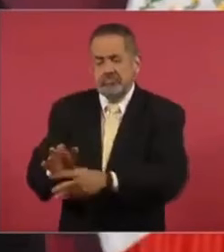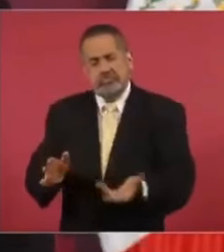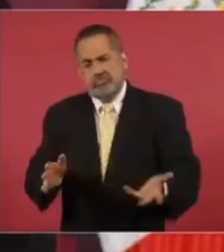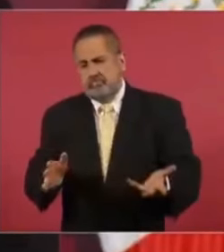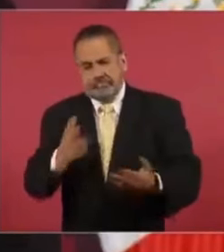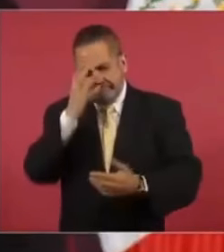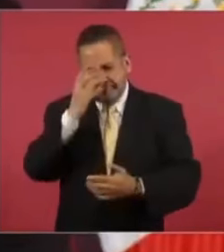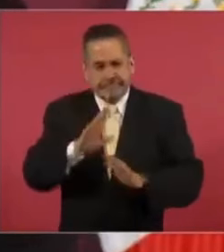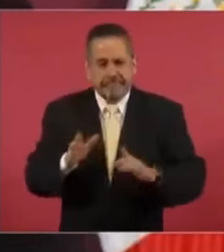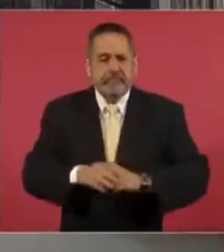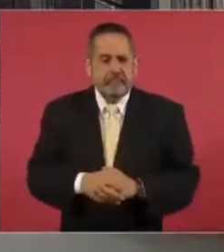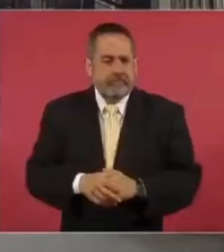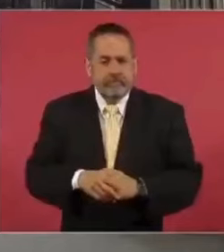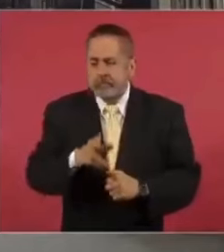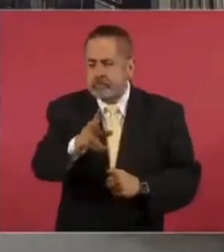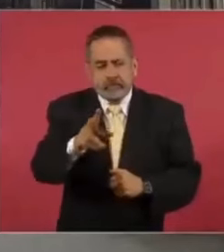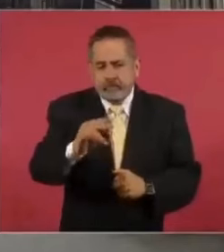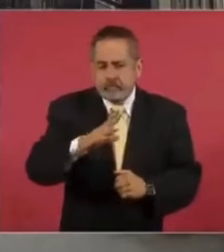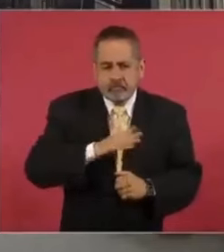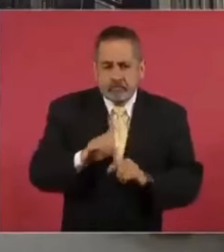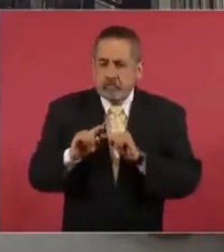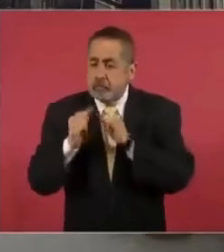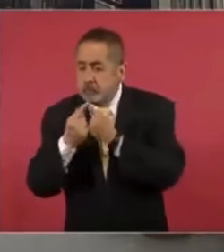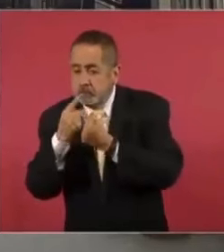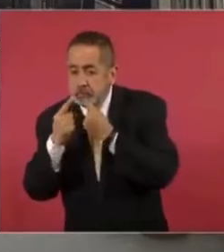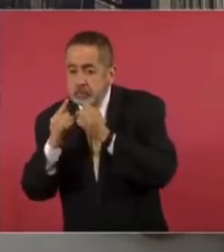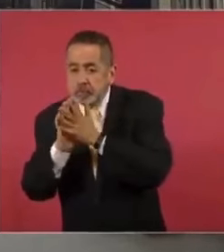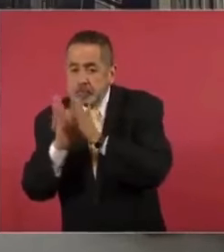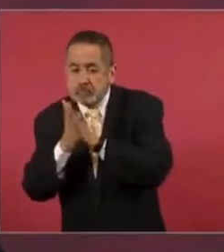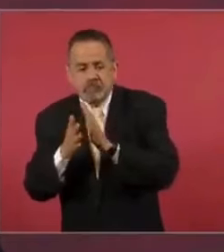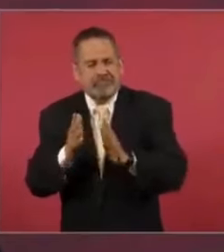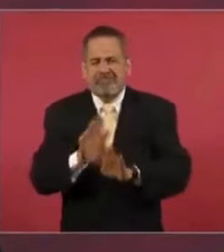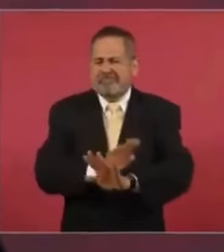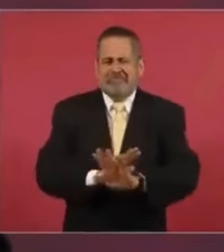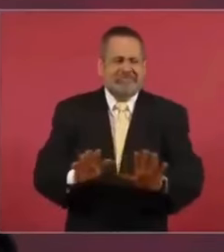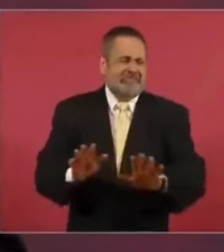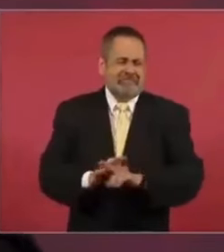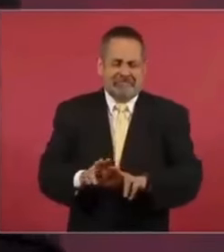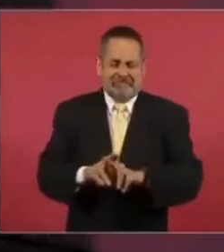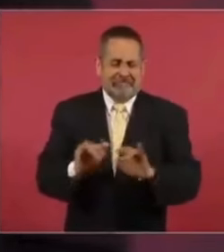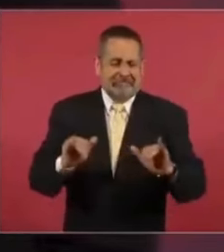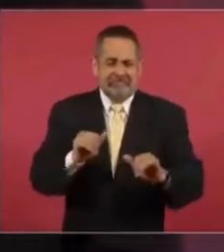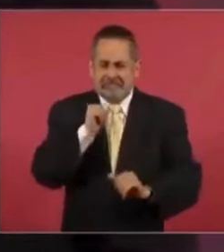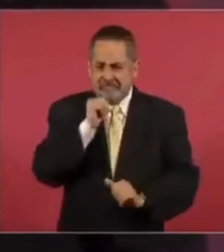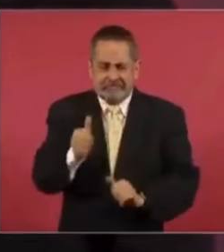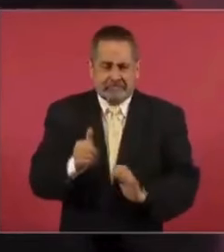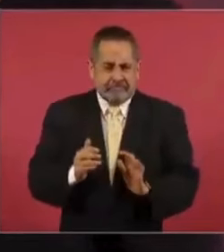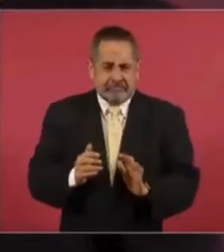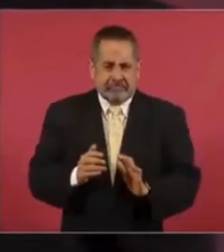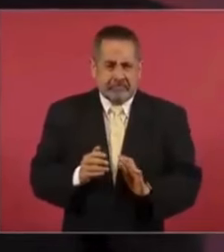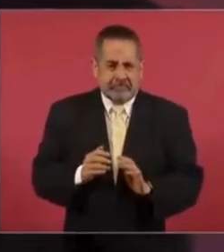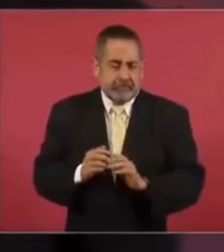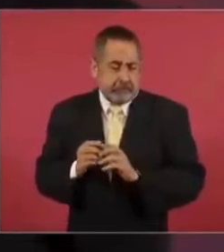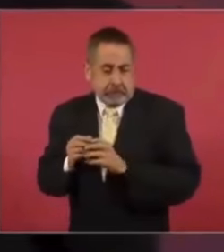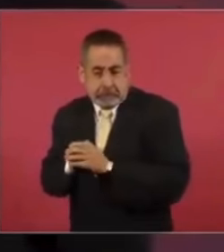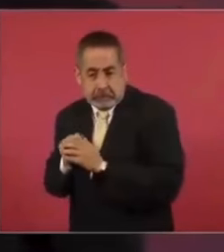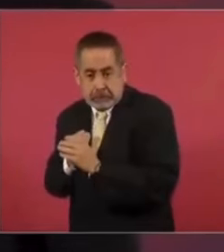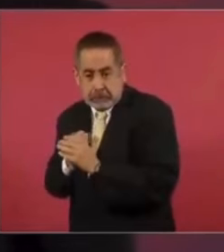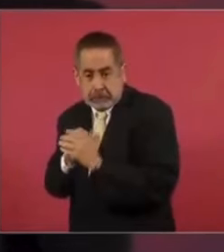Entonces, no hay ningún acuerdo en lo oscurito.